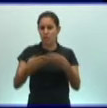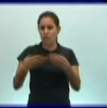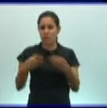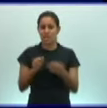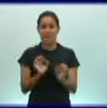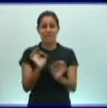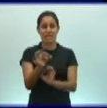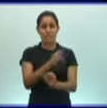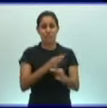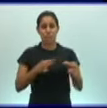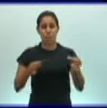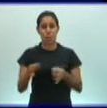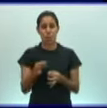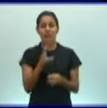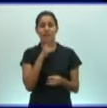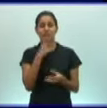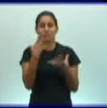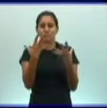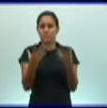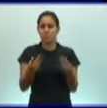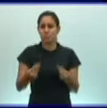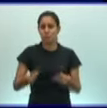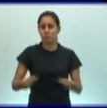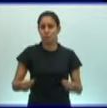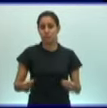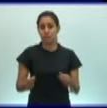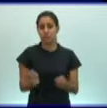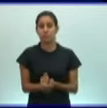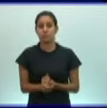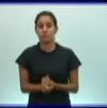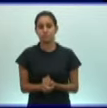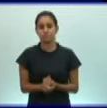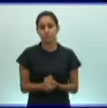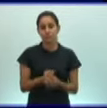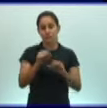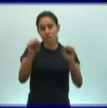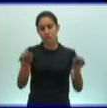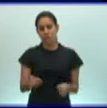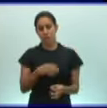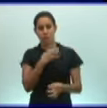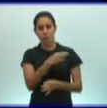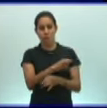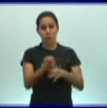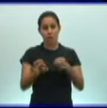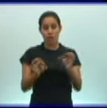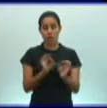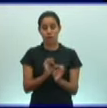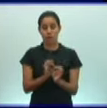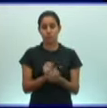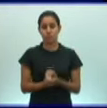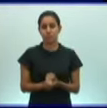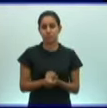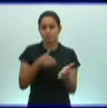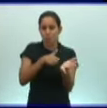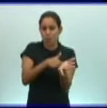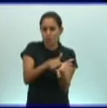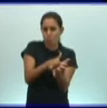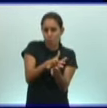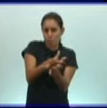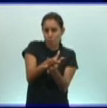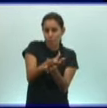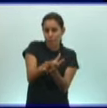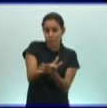y sustancias donde se encuentran los sistemas de órganos. Con un cuerpo aplanado dorso-ventralmente.